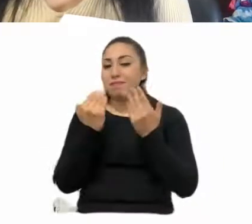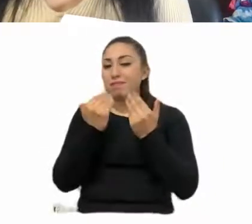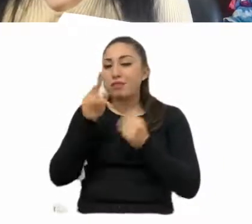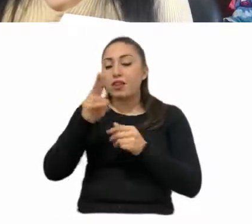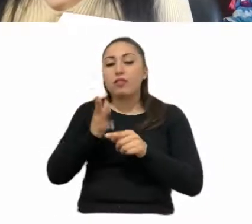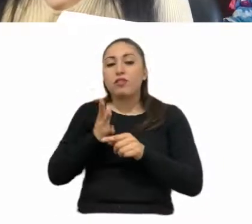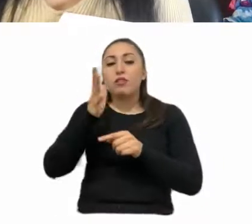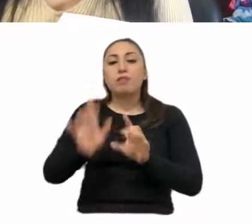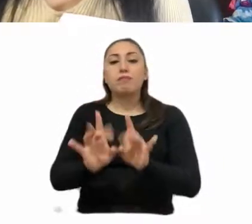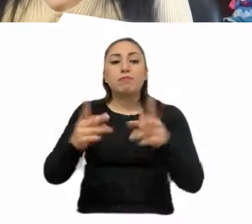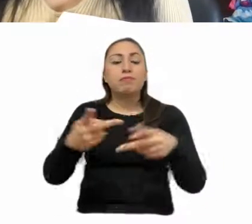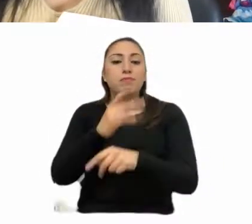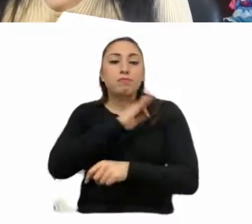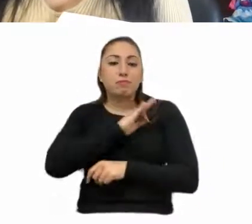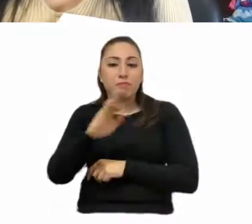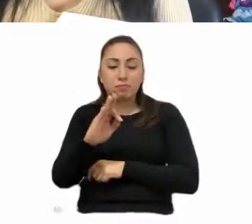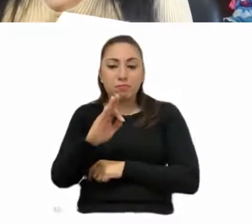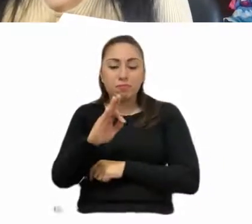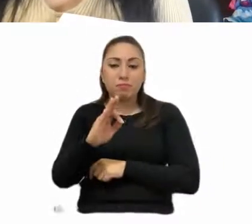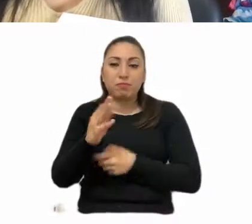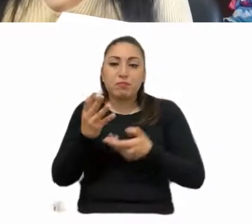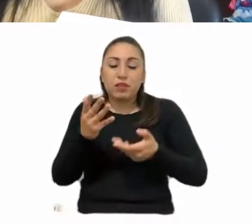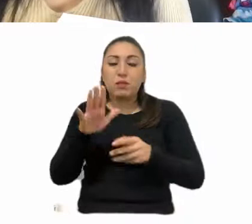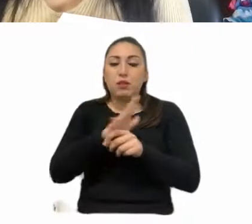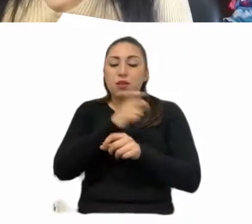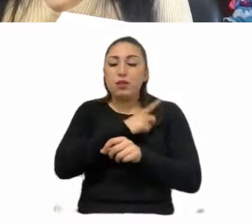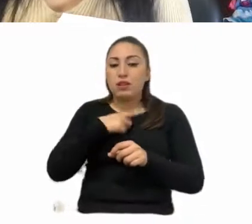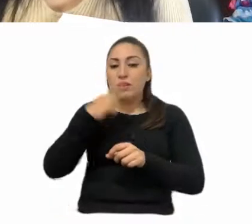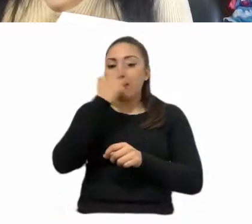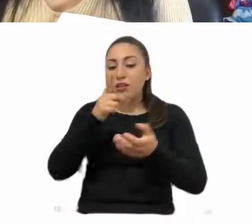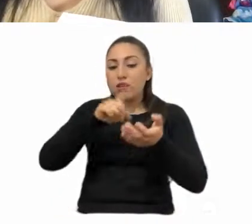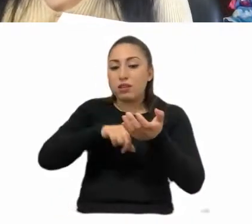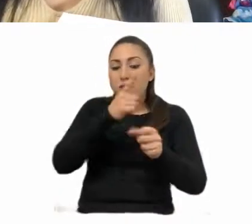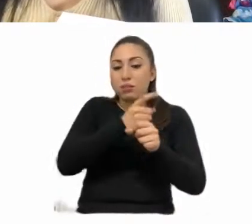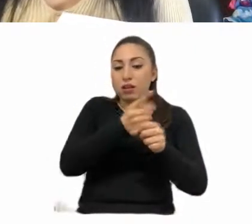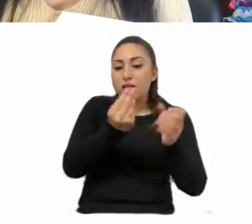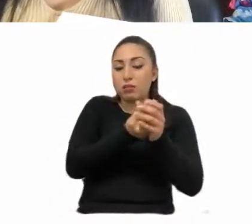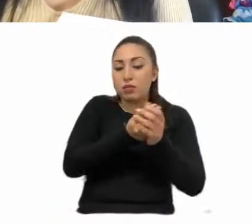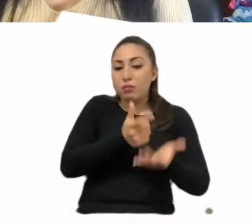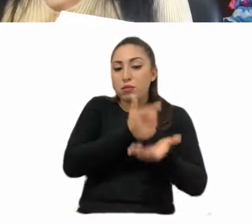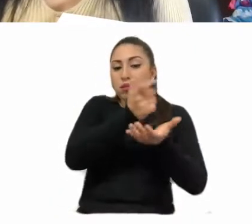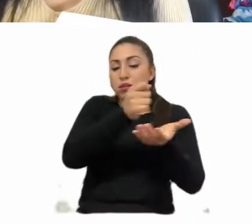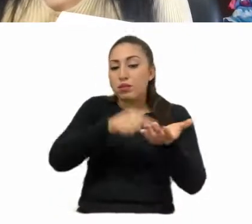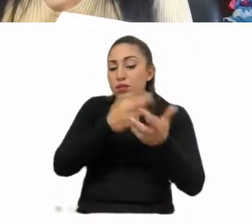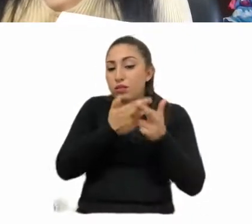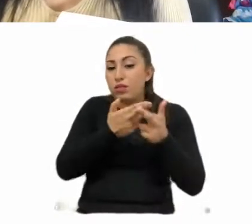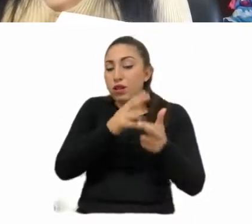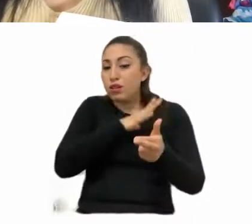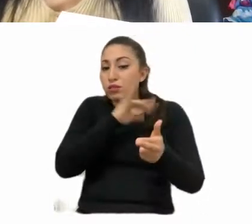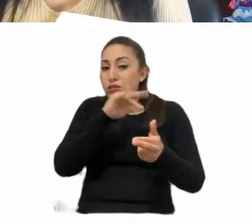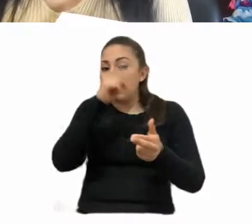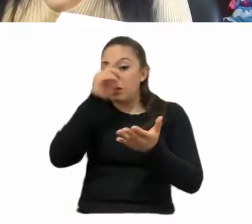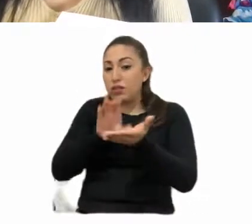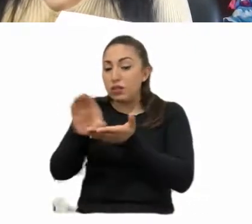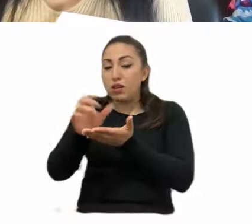están ahí en potencia de actualizarse y afectar a la colectividad y en el tema económico, sea principalmente